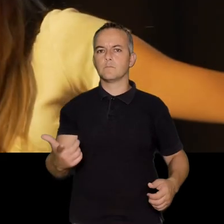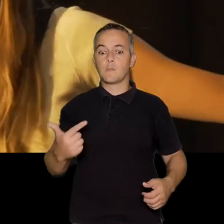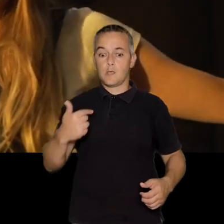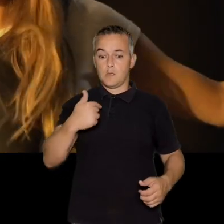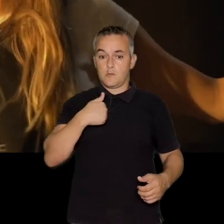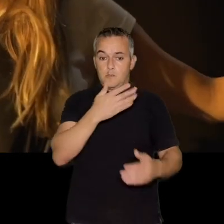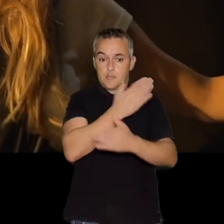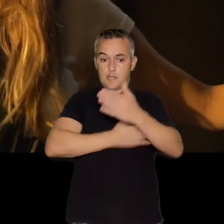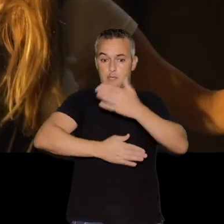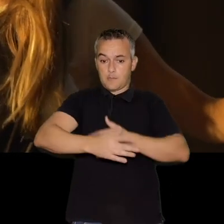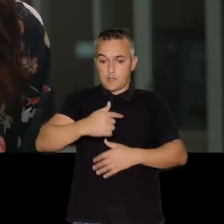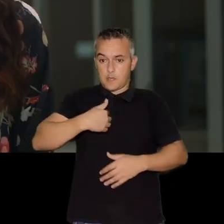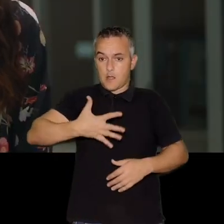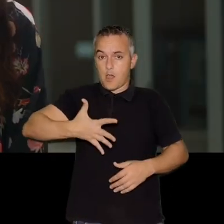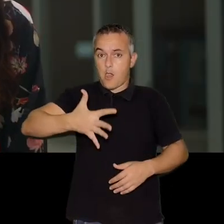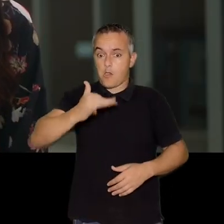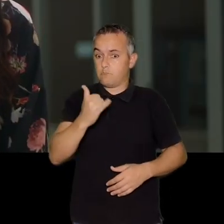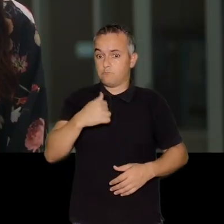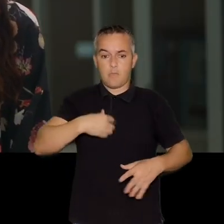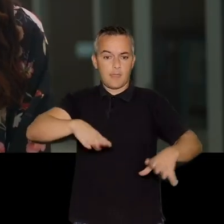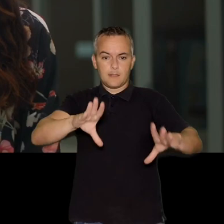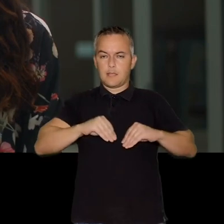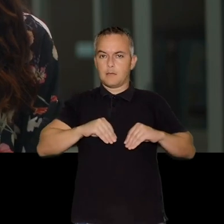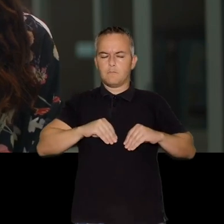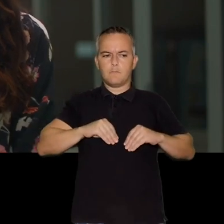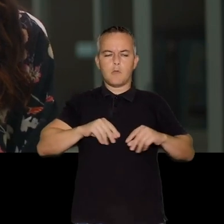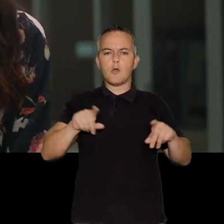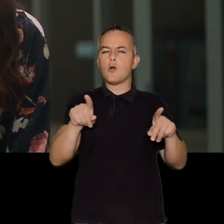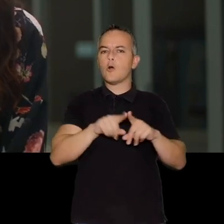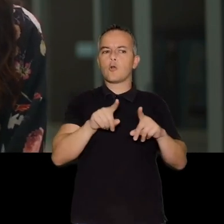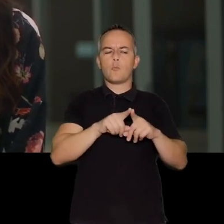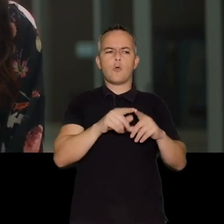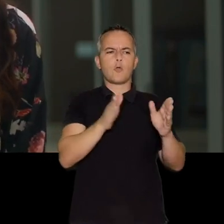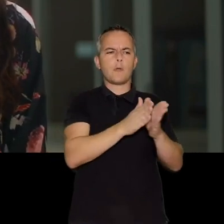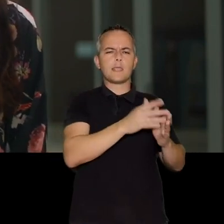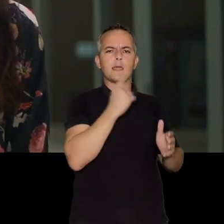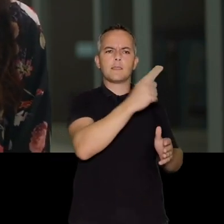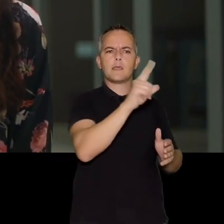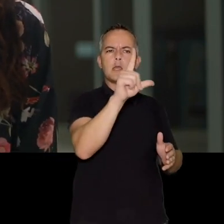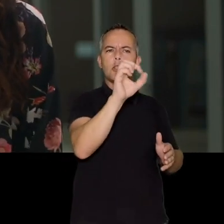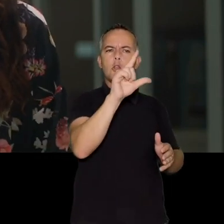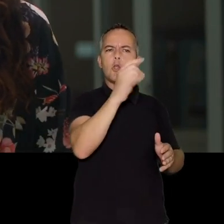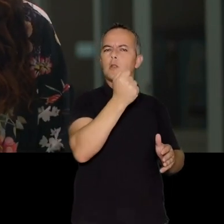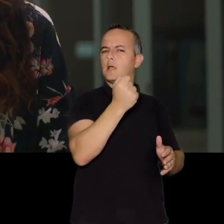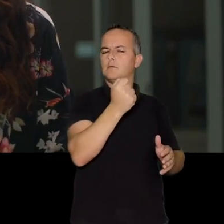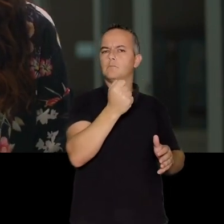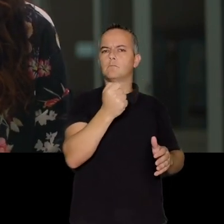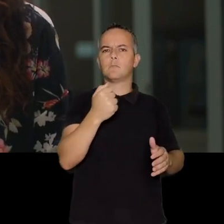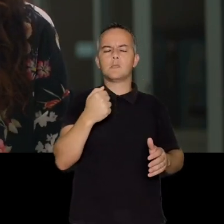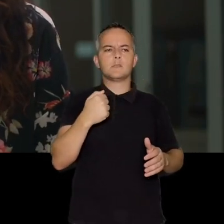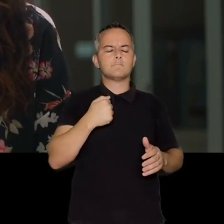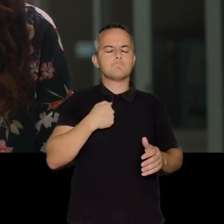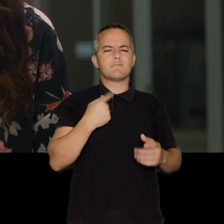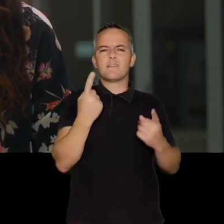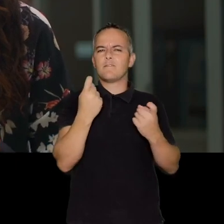Ha sido aceptar mi discapacidad, como dice una compañera mía, Lola, del proyecto, porque